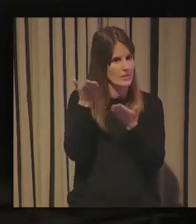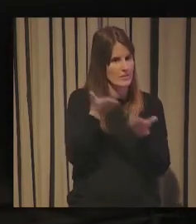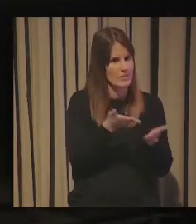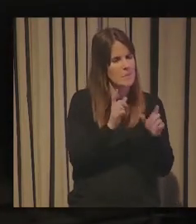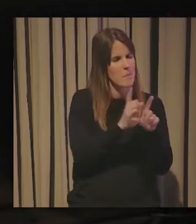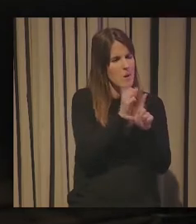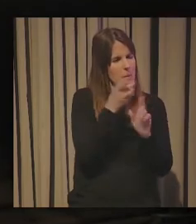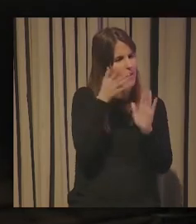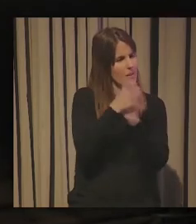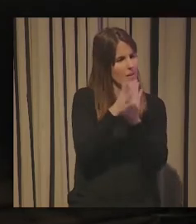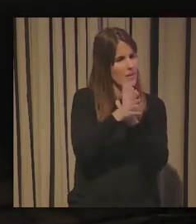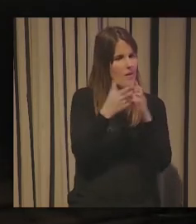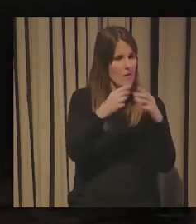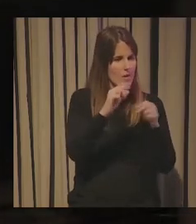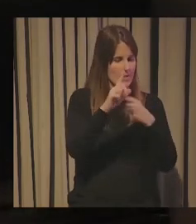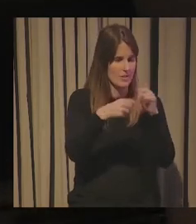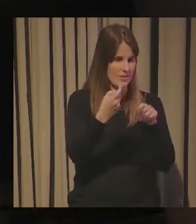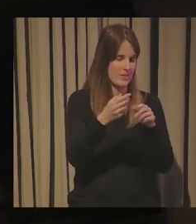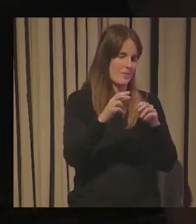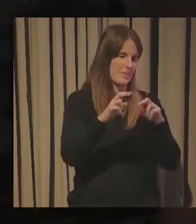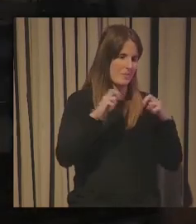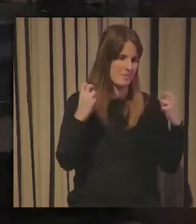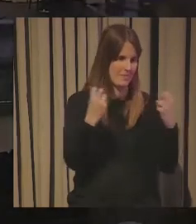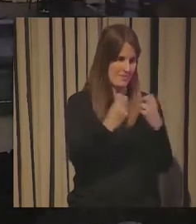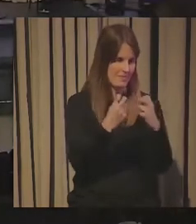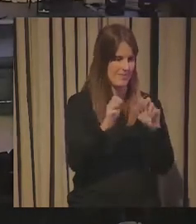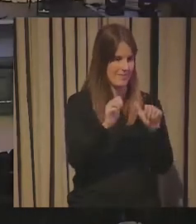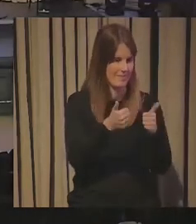este marco, arrancar la mesa redonda. Muchas gracias.